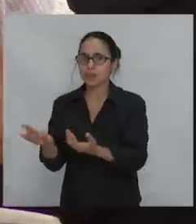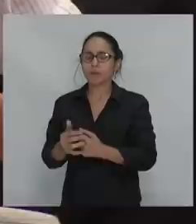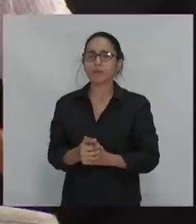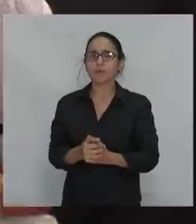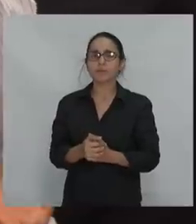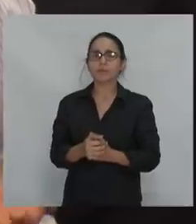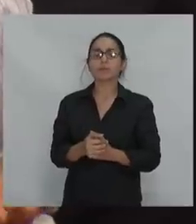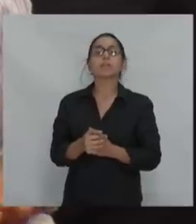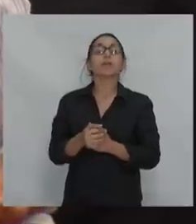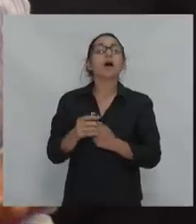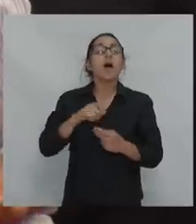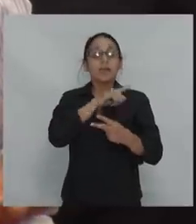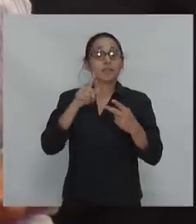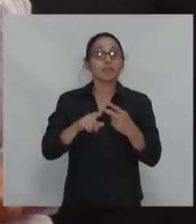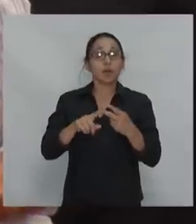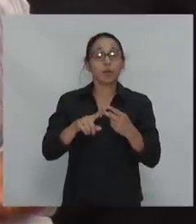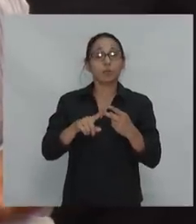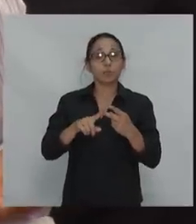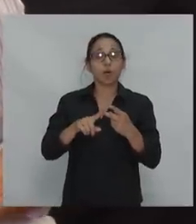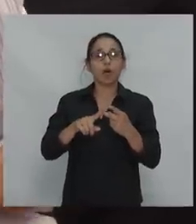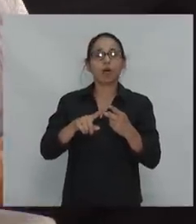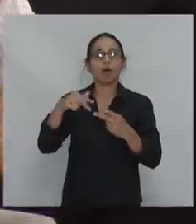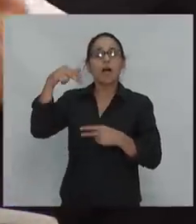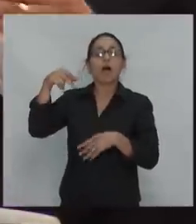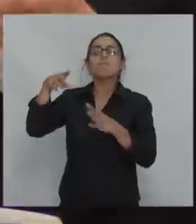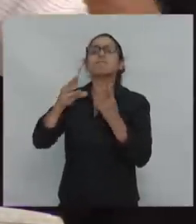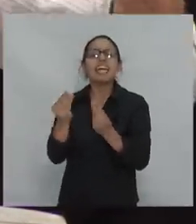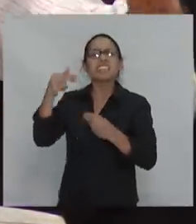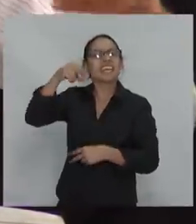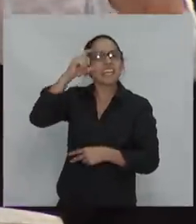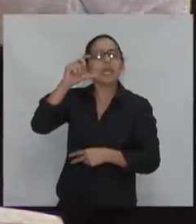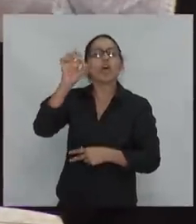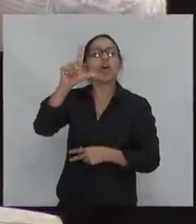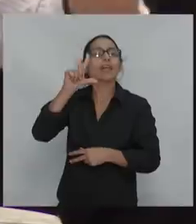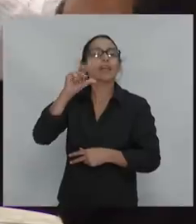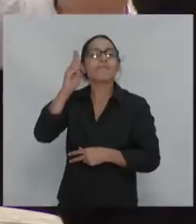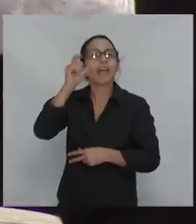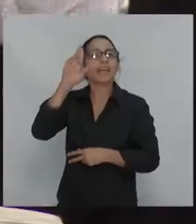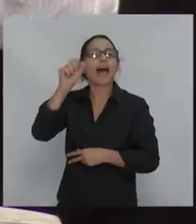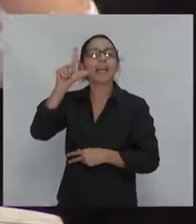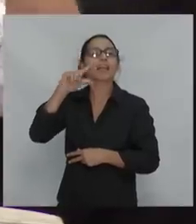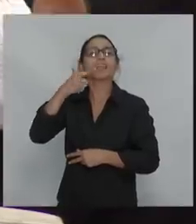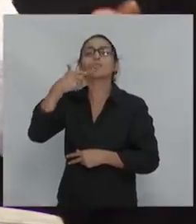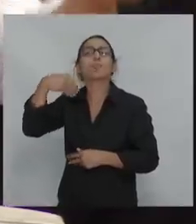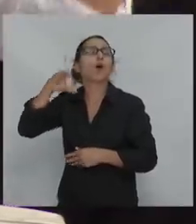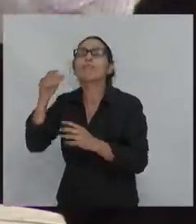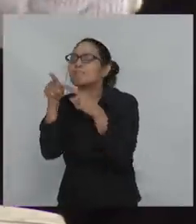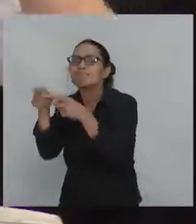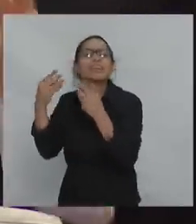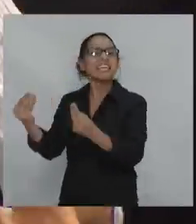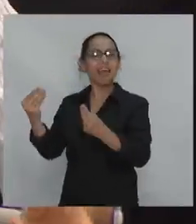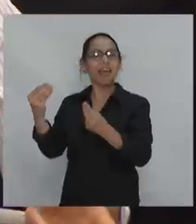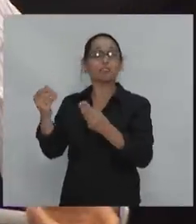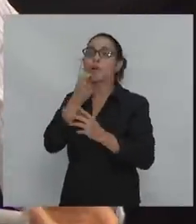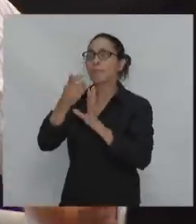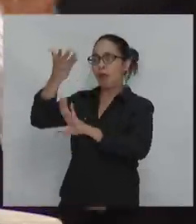¿qué es neoliberalismo? Resulta que los que hace 10 o 20 años propugnaban el libre mercado, la libre empresa,